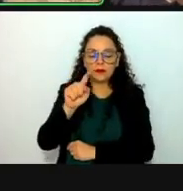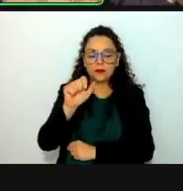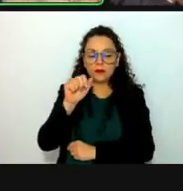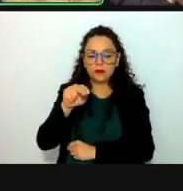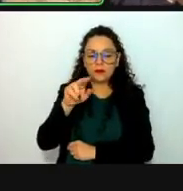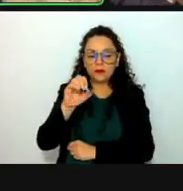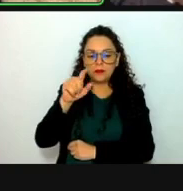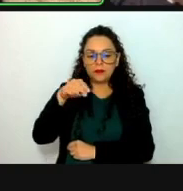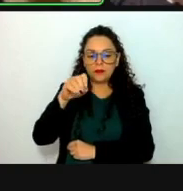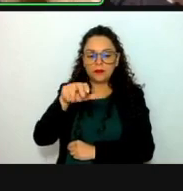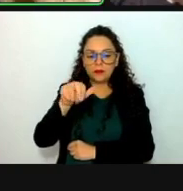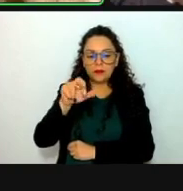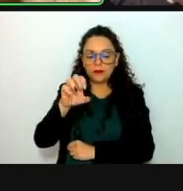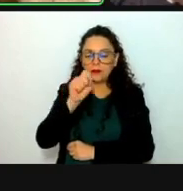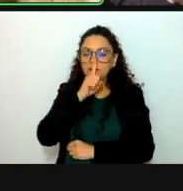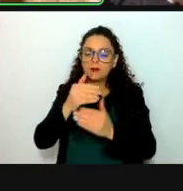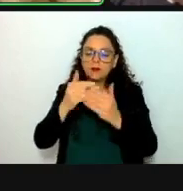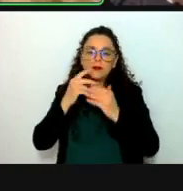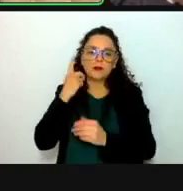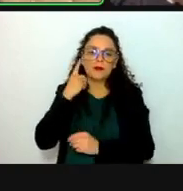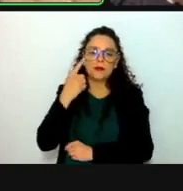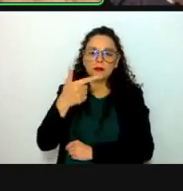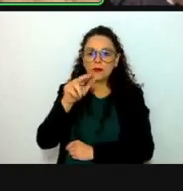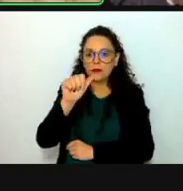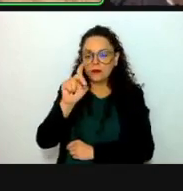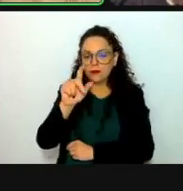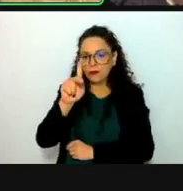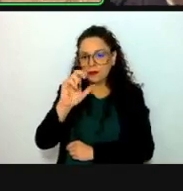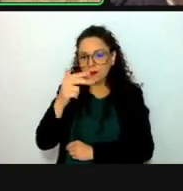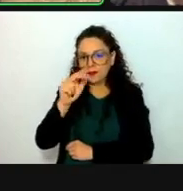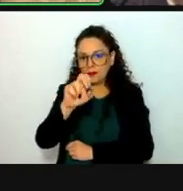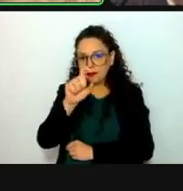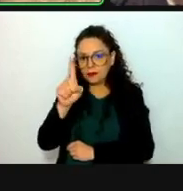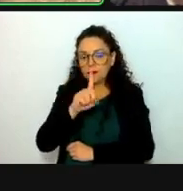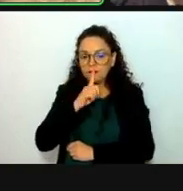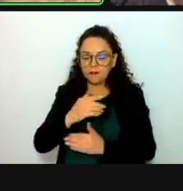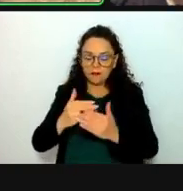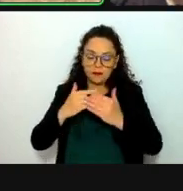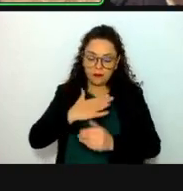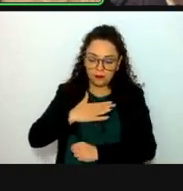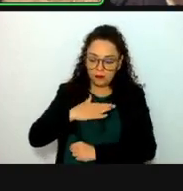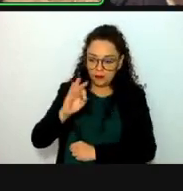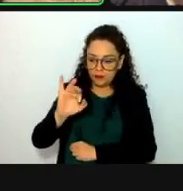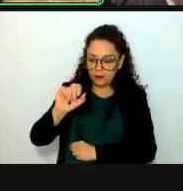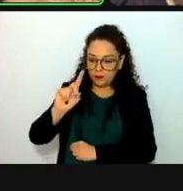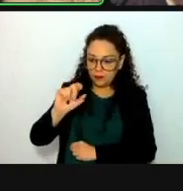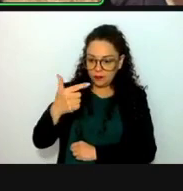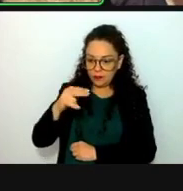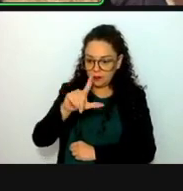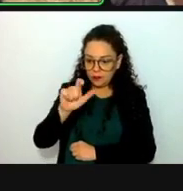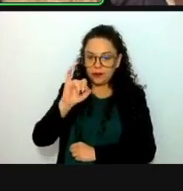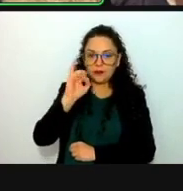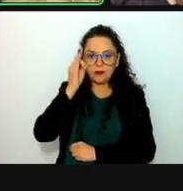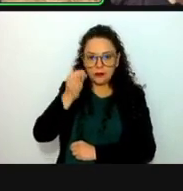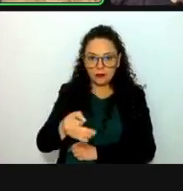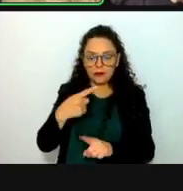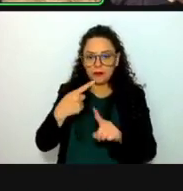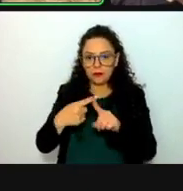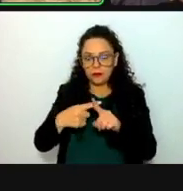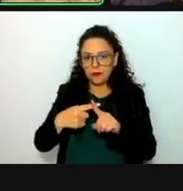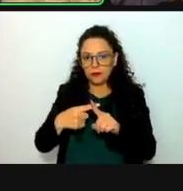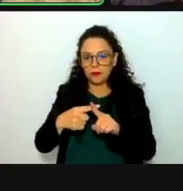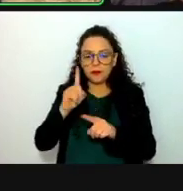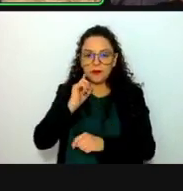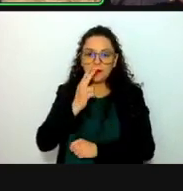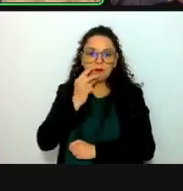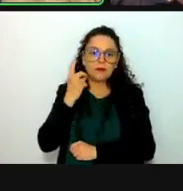Diputada María Guadalupe Chávez Contreras. Y la de la voz, diputada Frida Guillén, a favor. ¿Falta alguna o algún diputado de emitir el